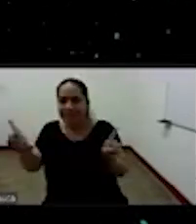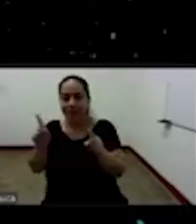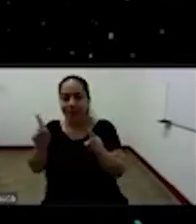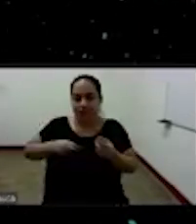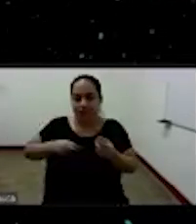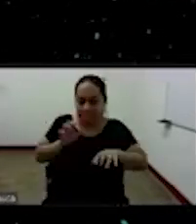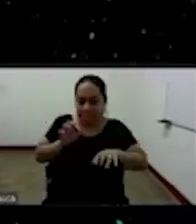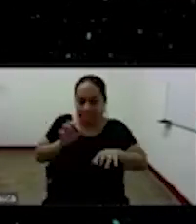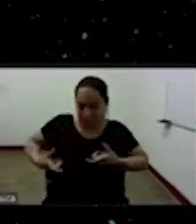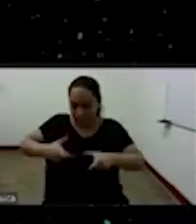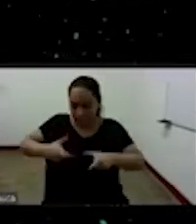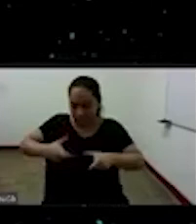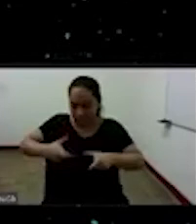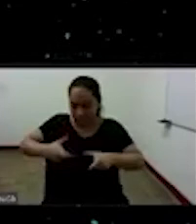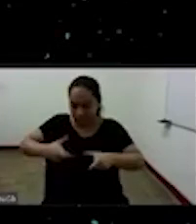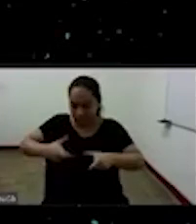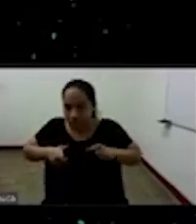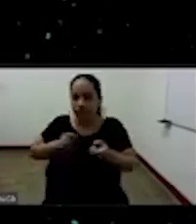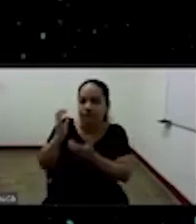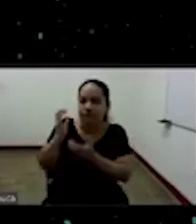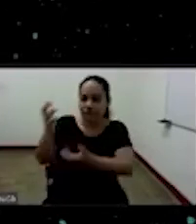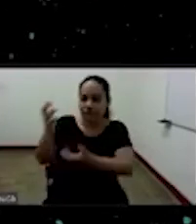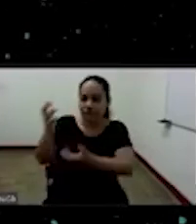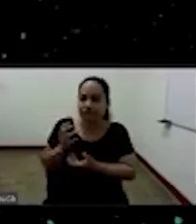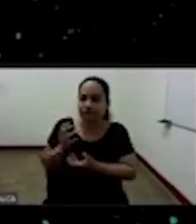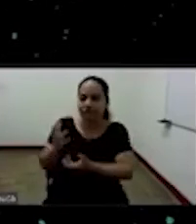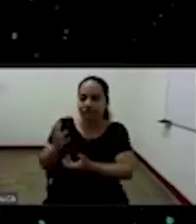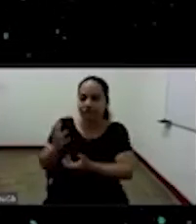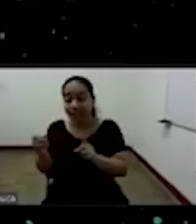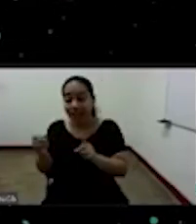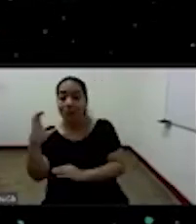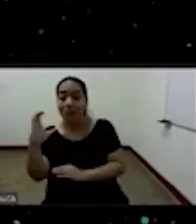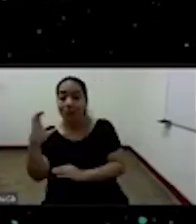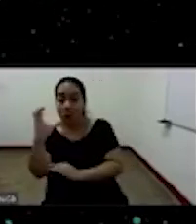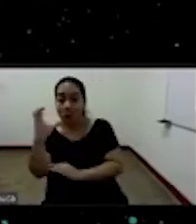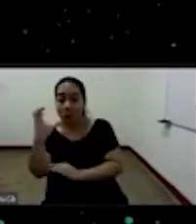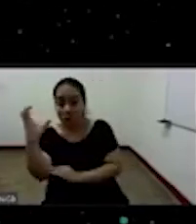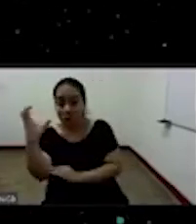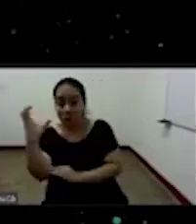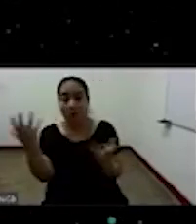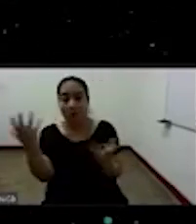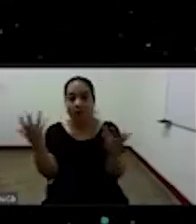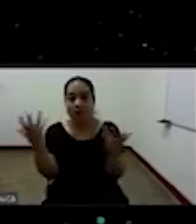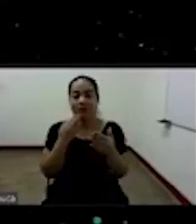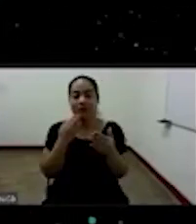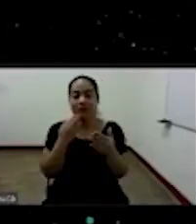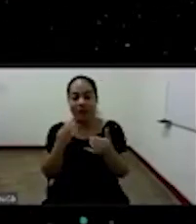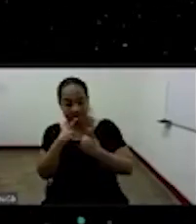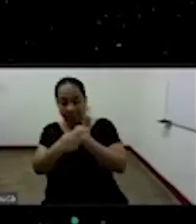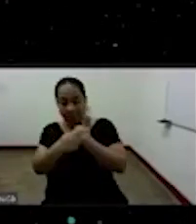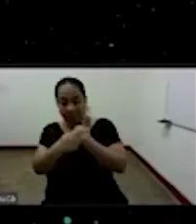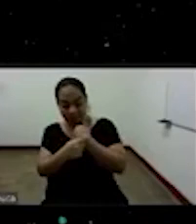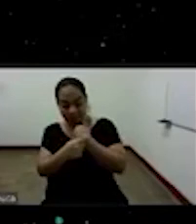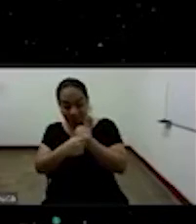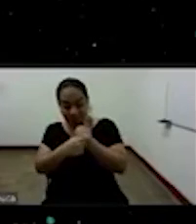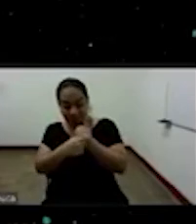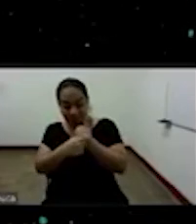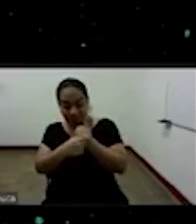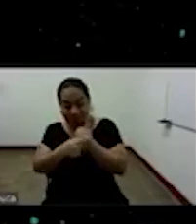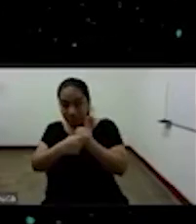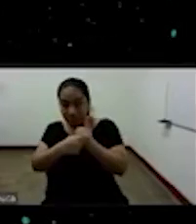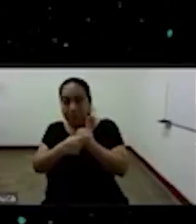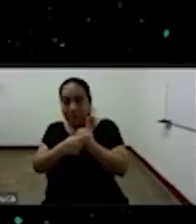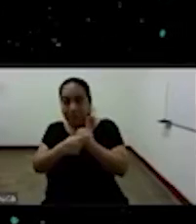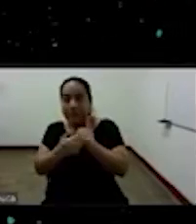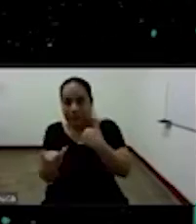que si lo vemos en Colombia por ejemplo si nos vamos para el lado del Pacífico se toca o se manejan otros